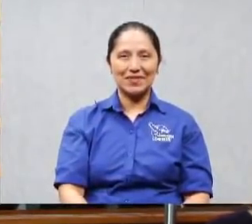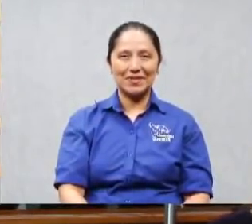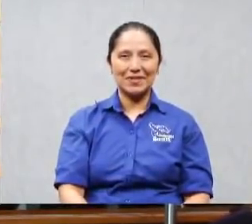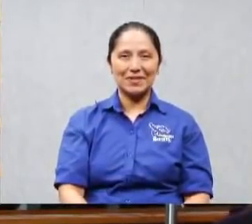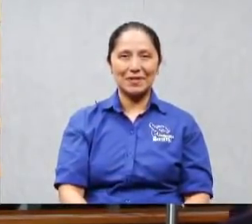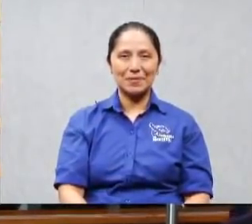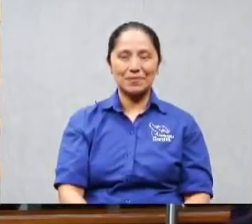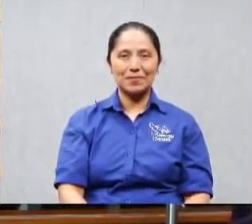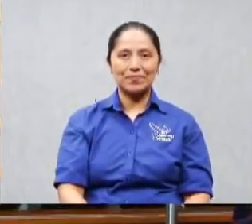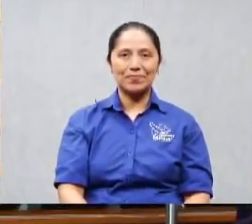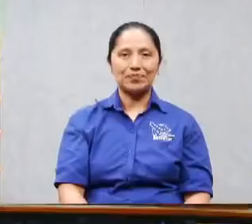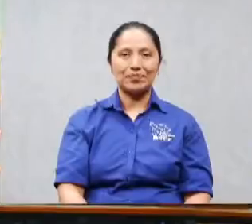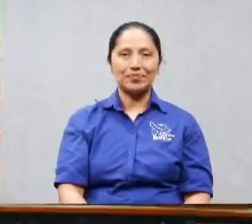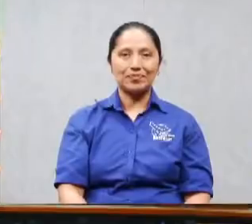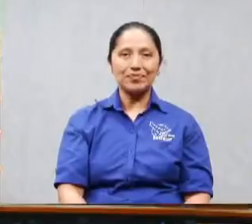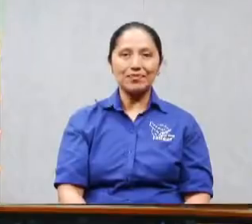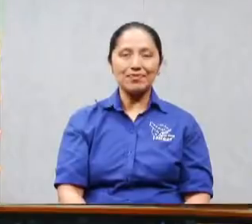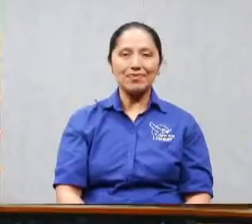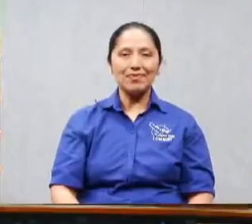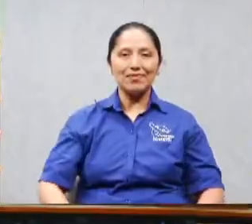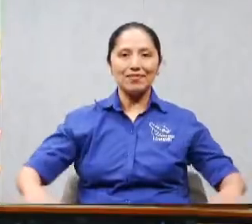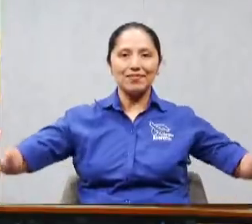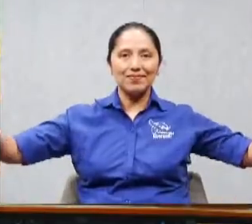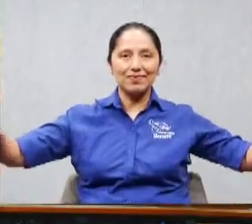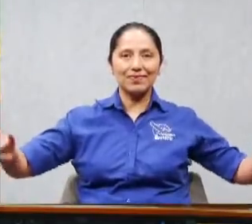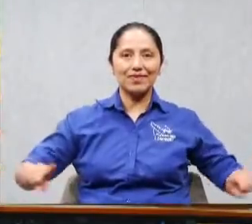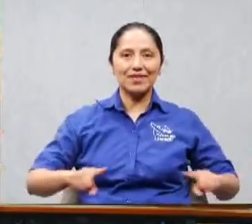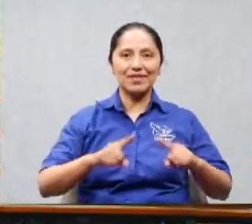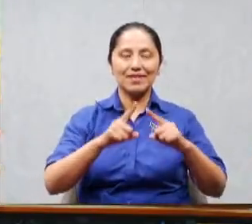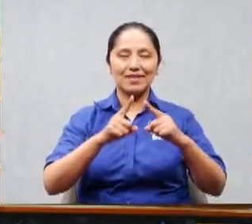el resto del día primero Dios amén